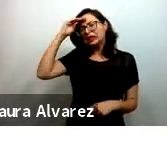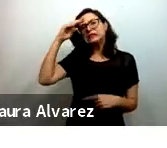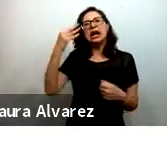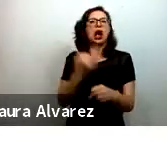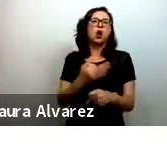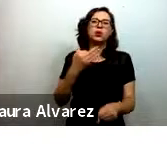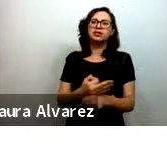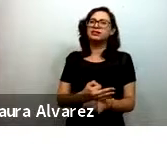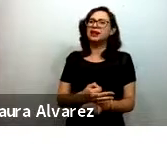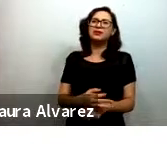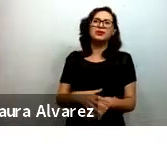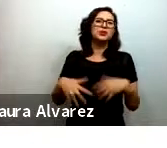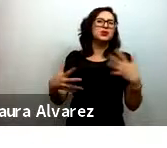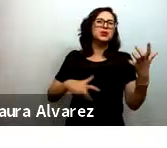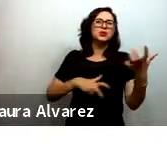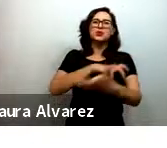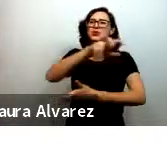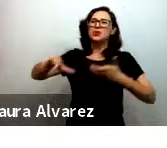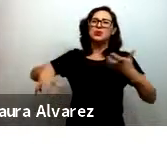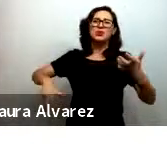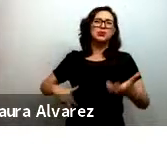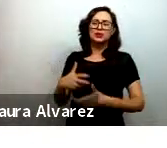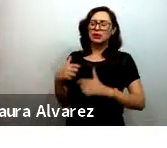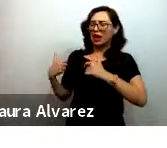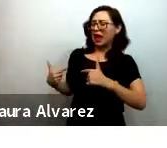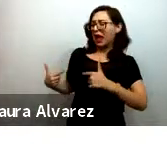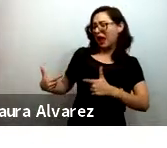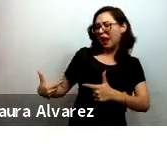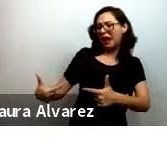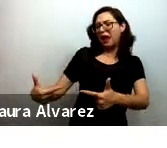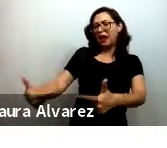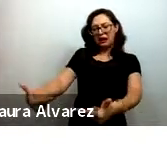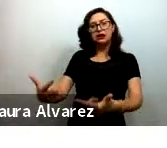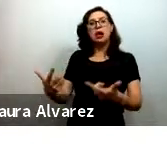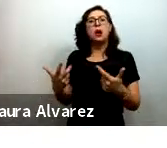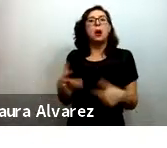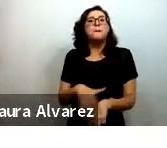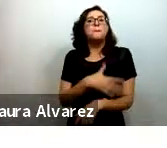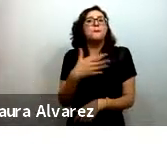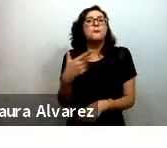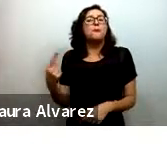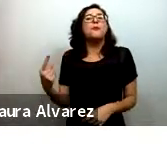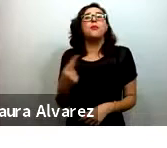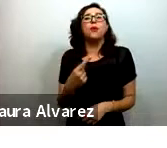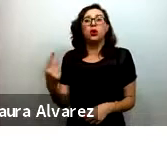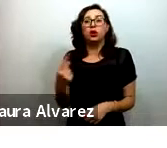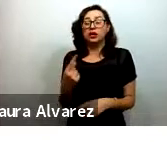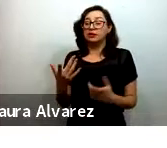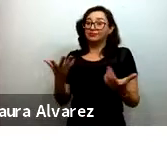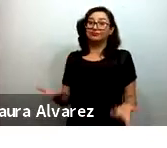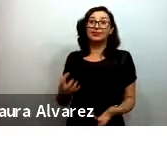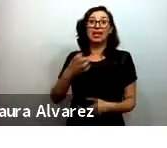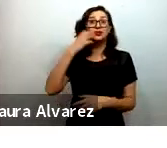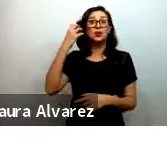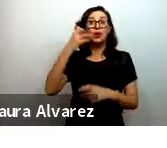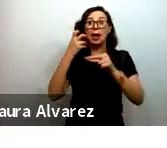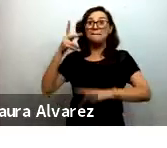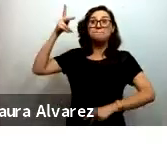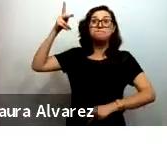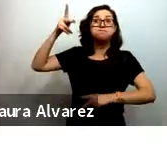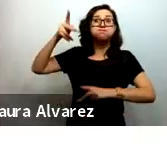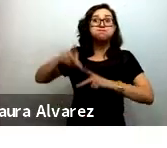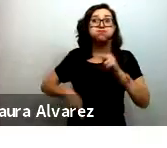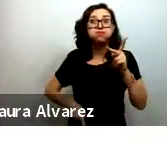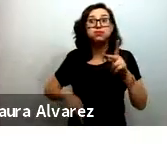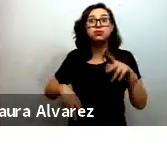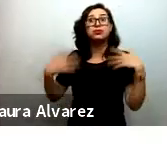generacional de educación, ya que es la interrupción más grande de